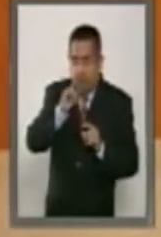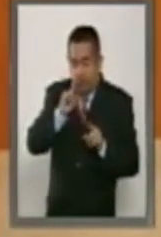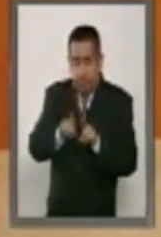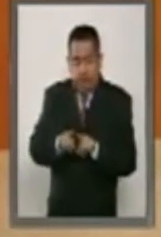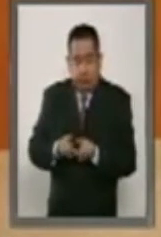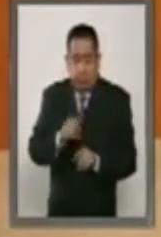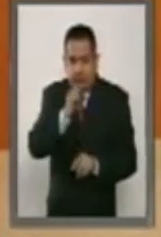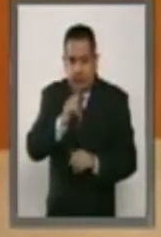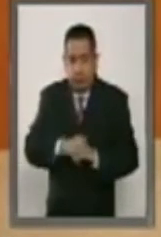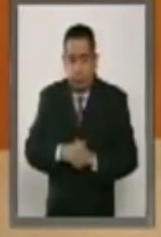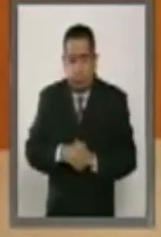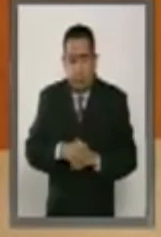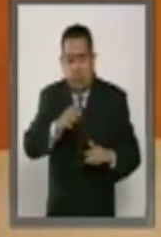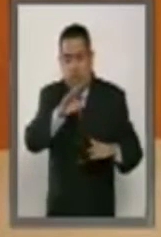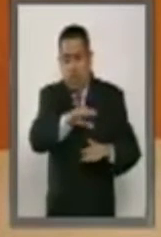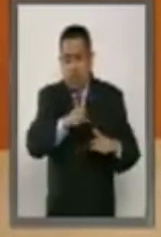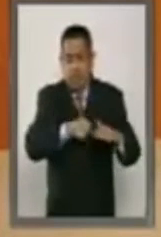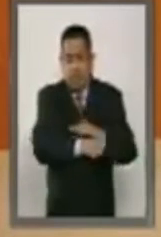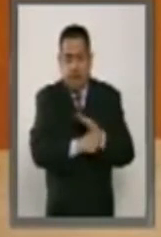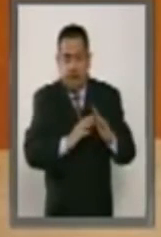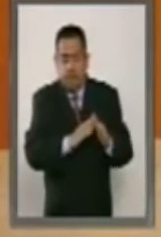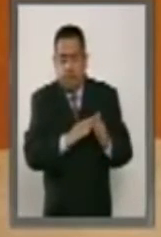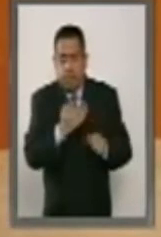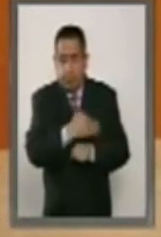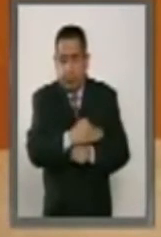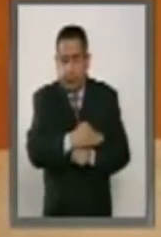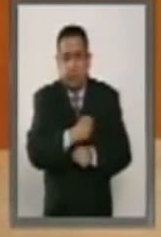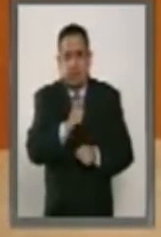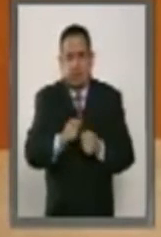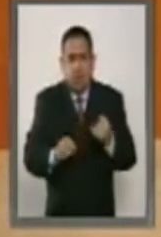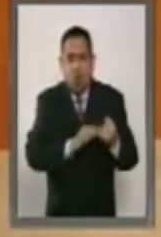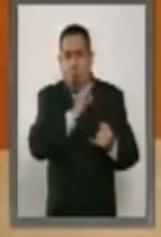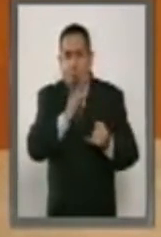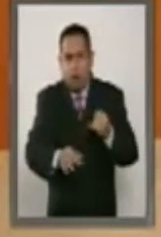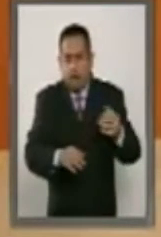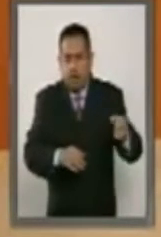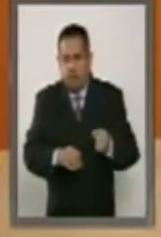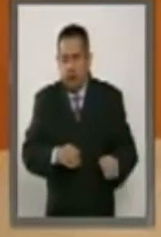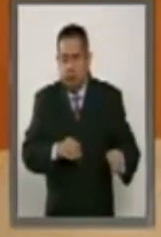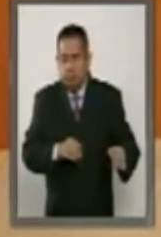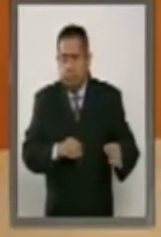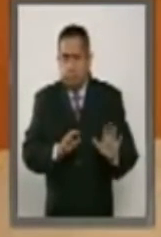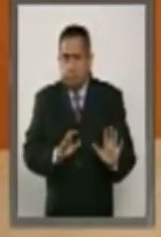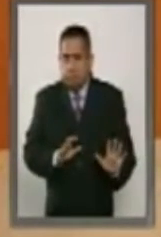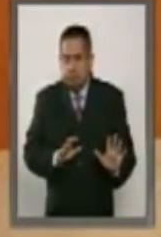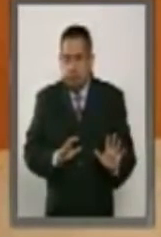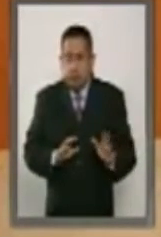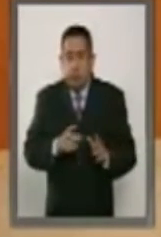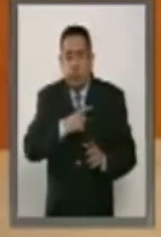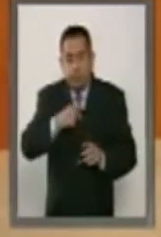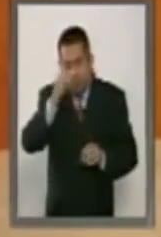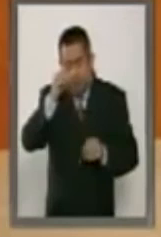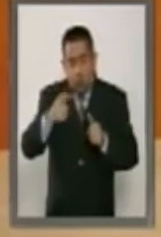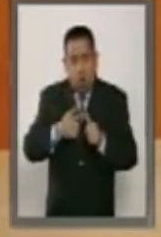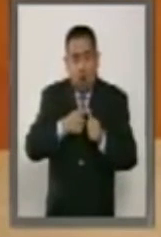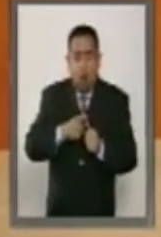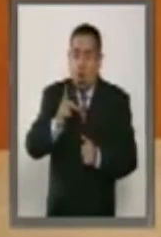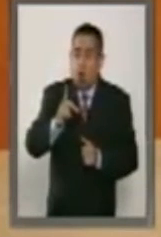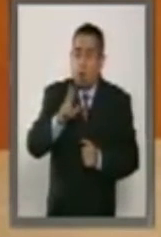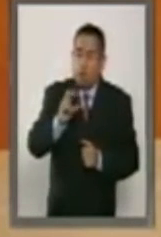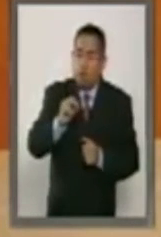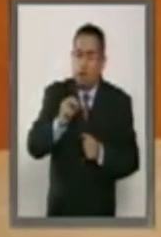retención como medida cautelar debe ser la última ratio en la ley. Debe contemplarse el principio de